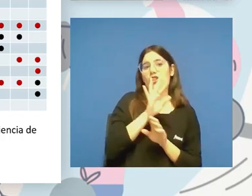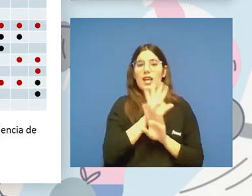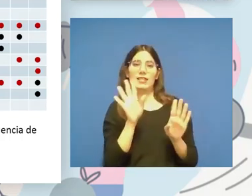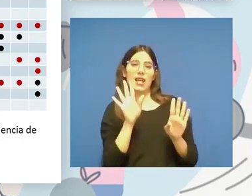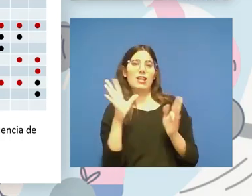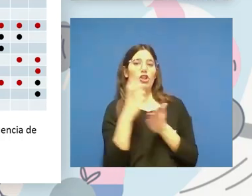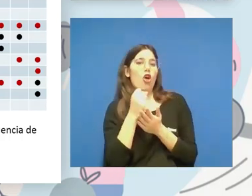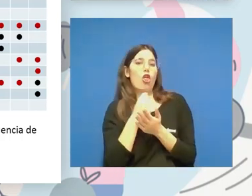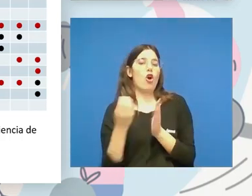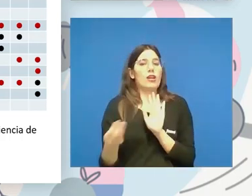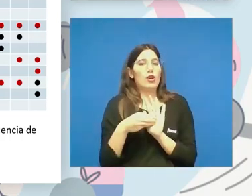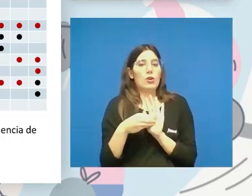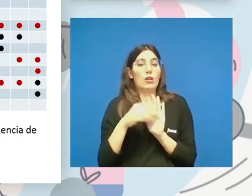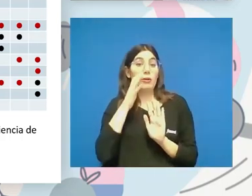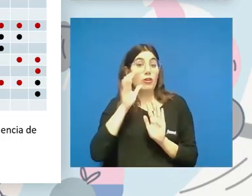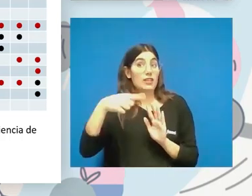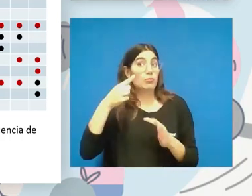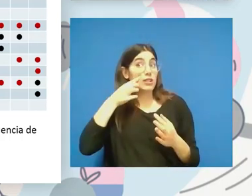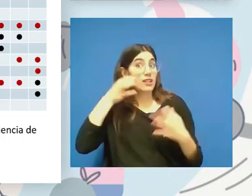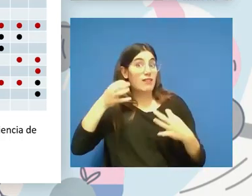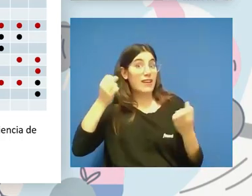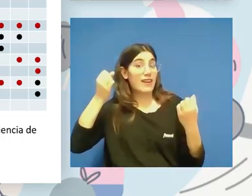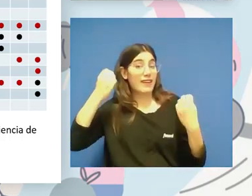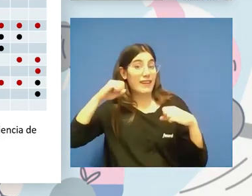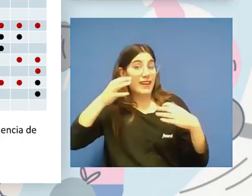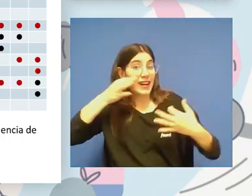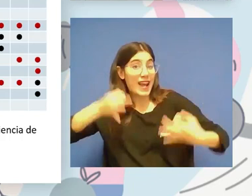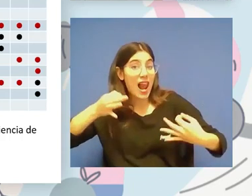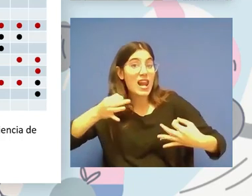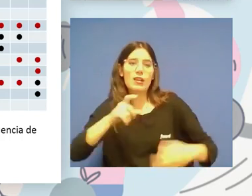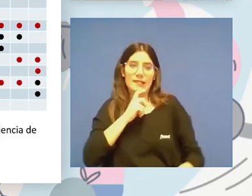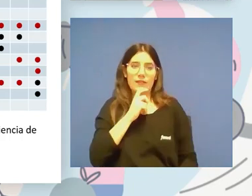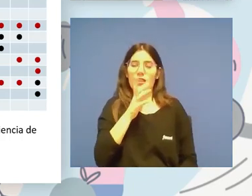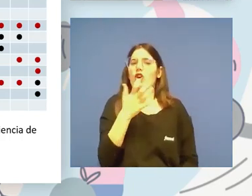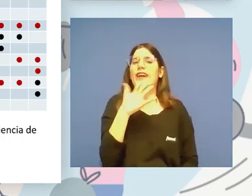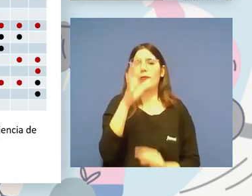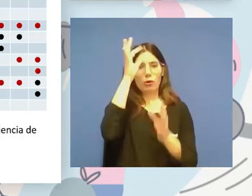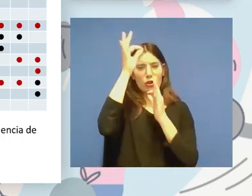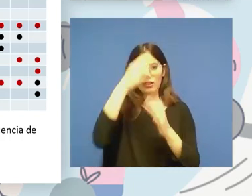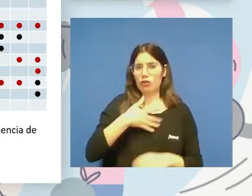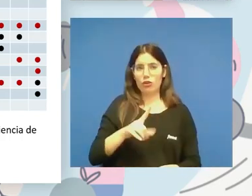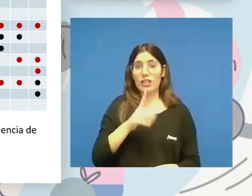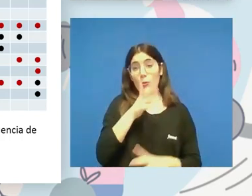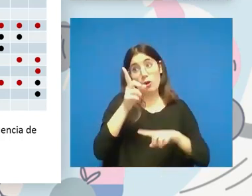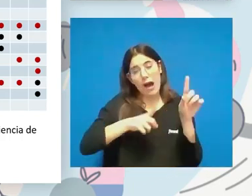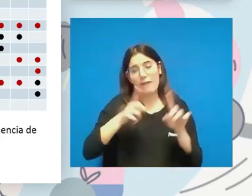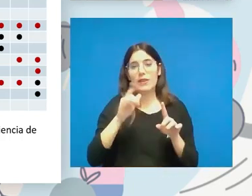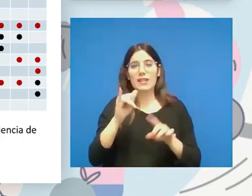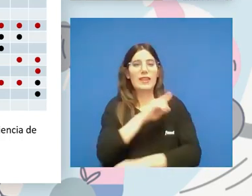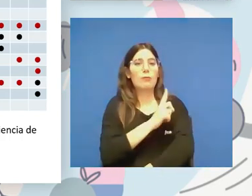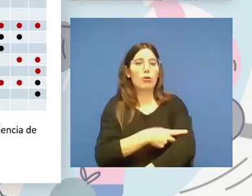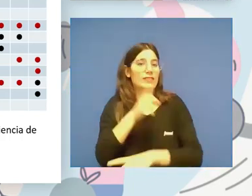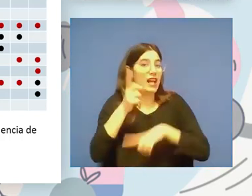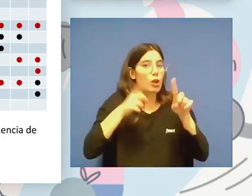todo, pero luego en la práctica a lo mejor es difícil que haya todo. No quiero poner ejemplos concretos, pero tú te encuentras deportes en los cuales,